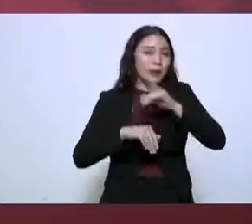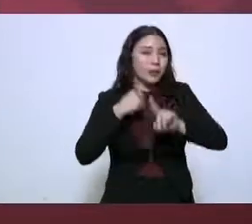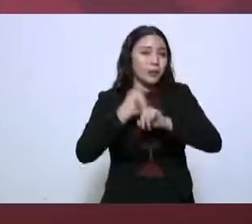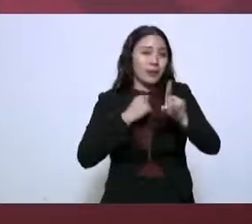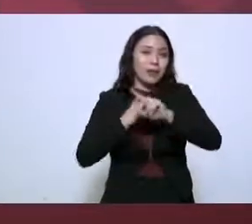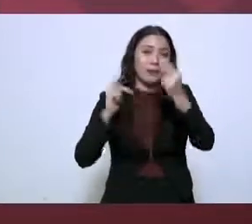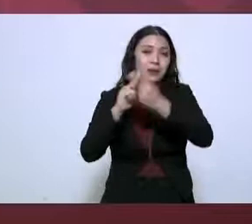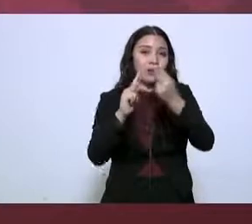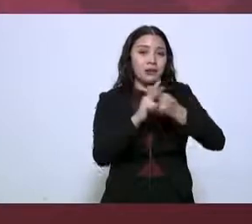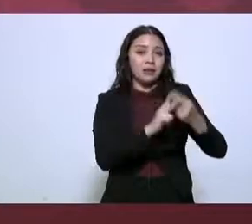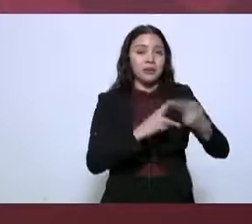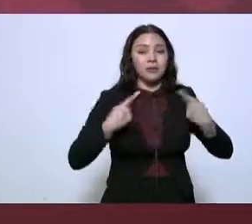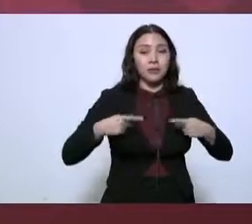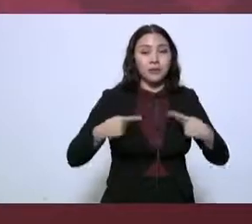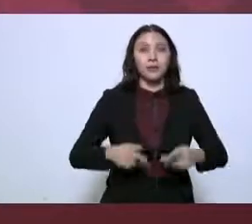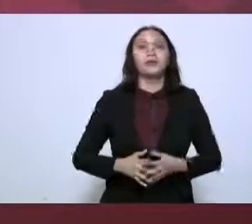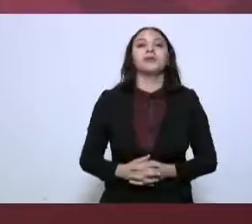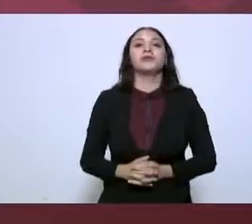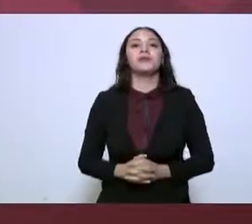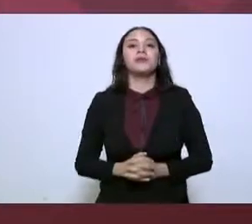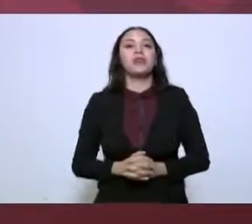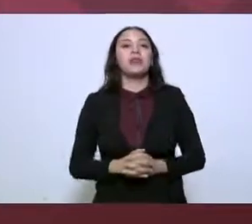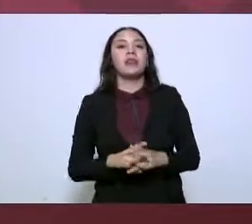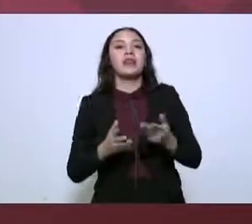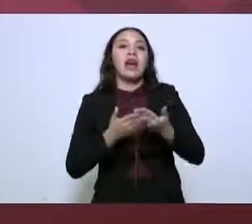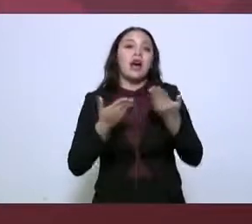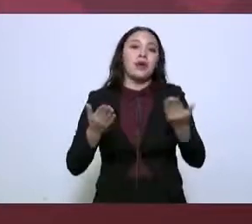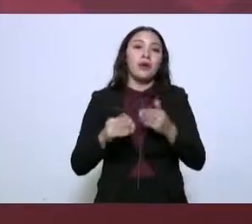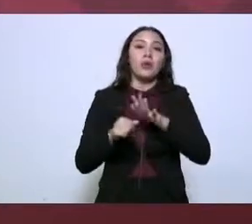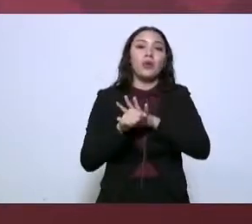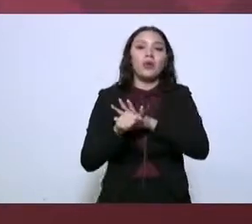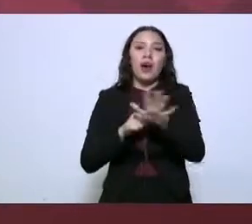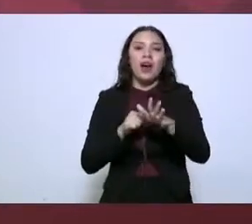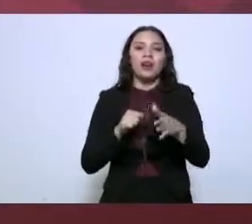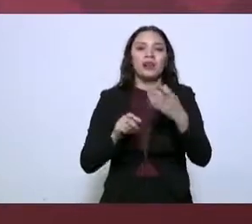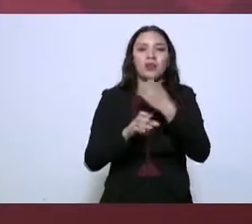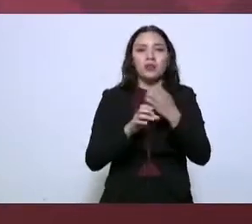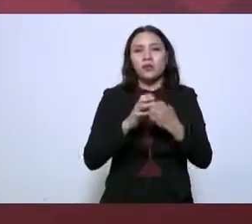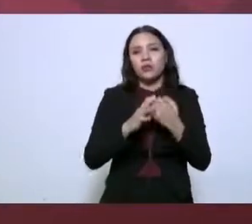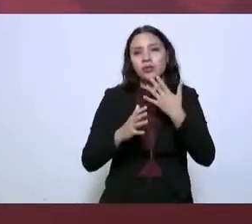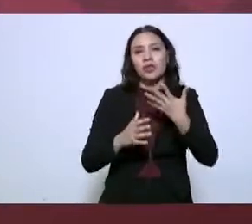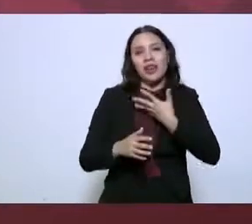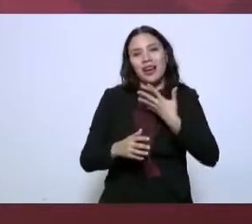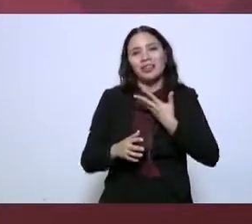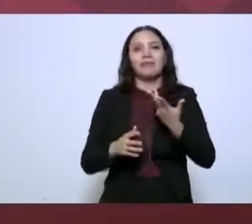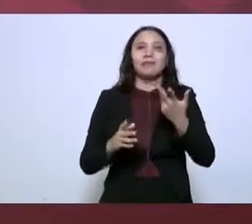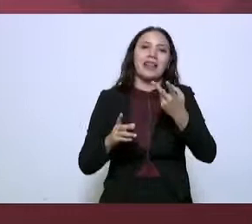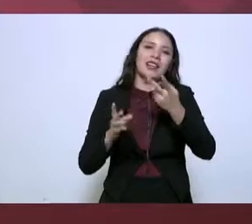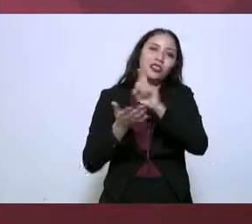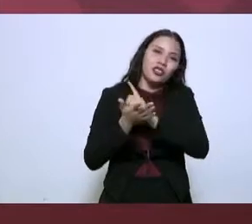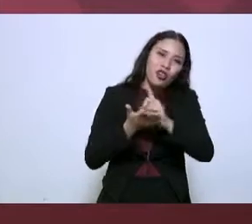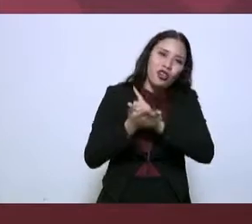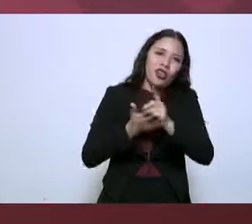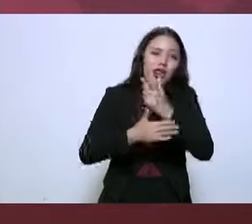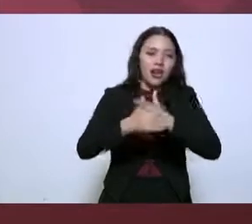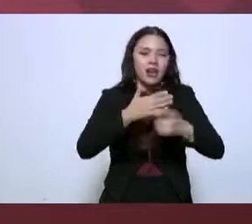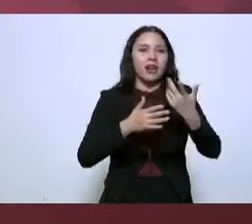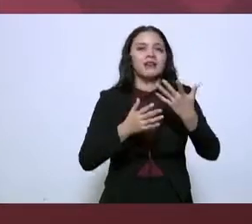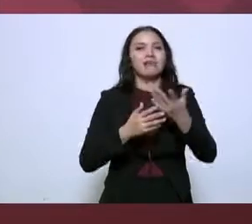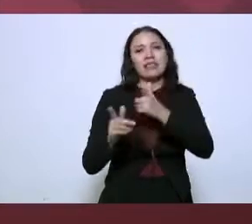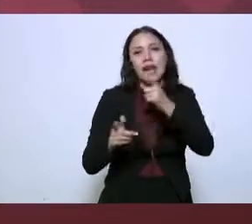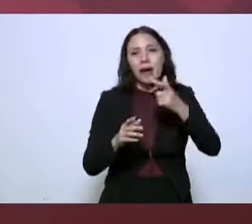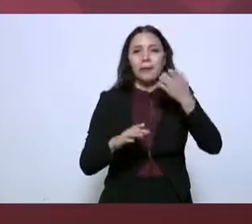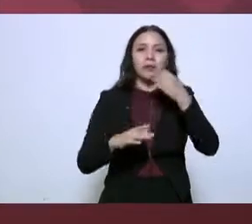que tiene el Estado. Y las actividades que están presentes, pues el tráfico de drogas, de armas, de